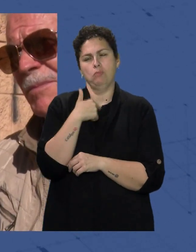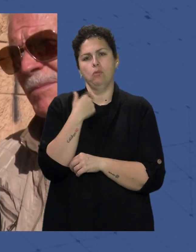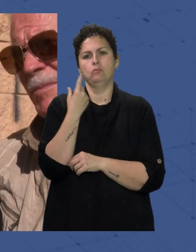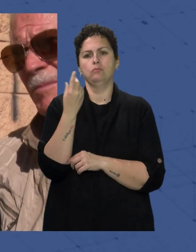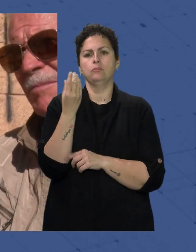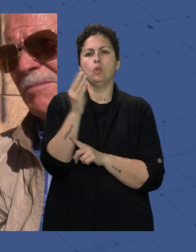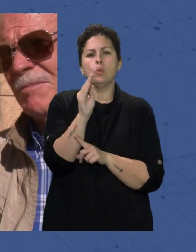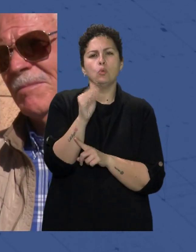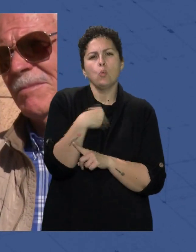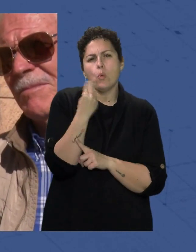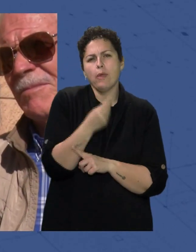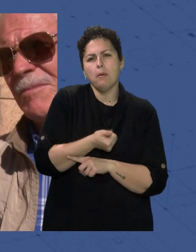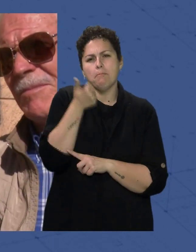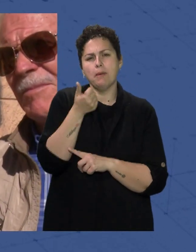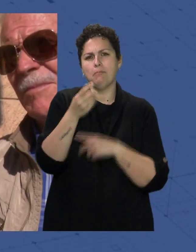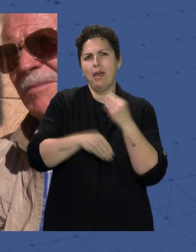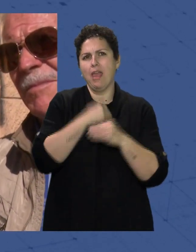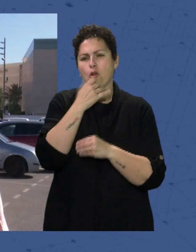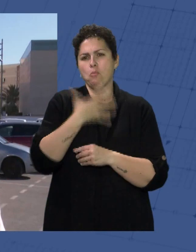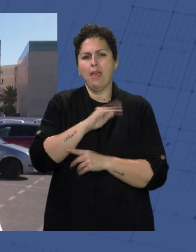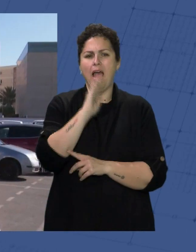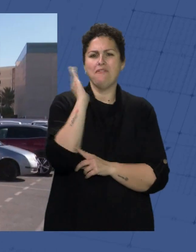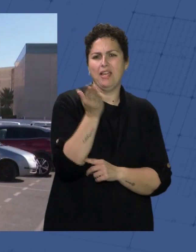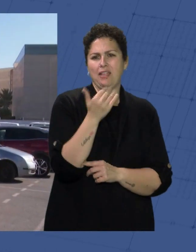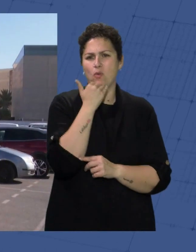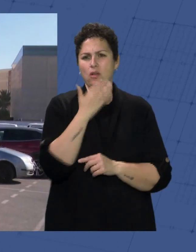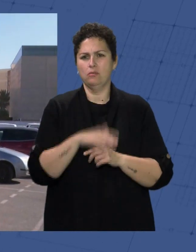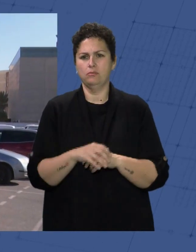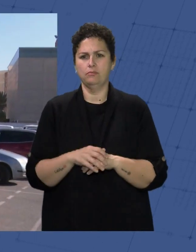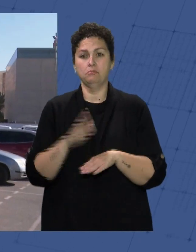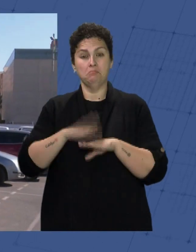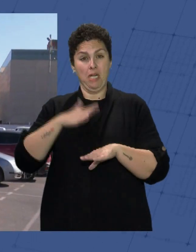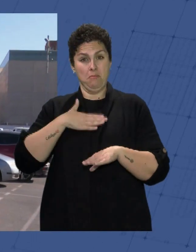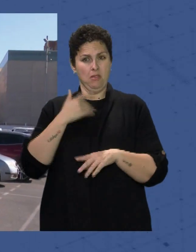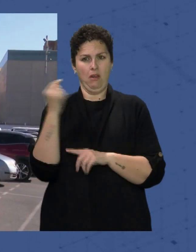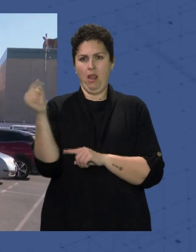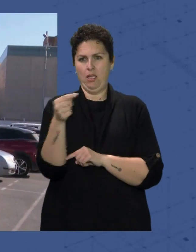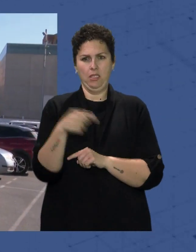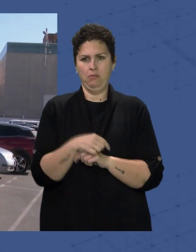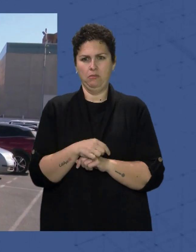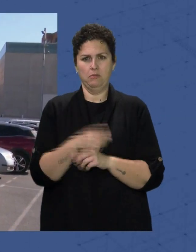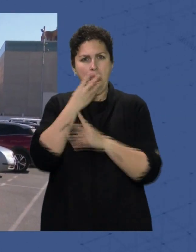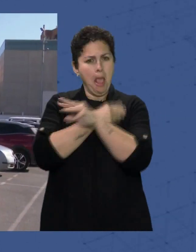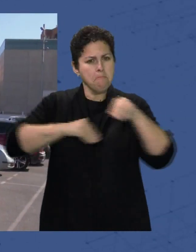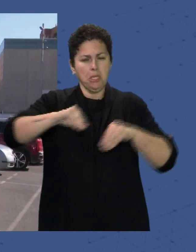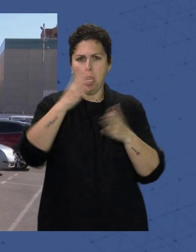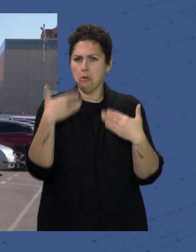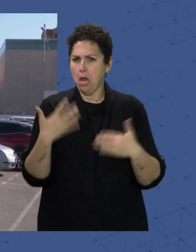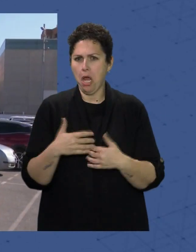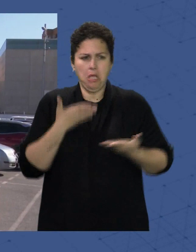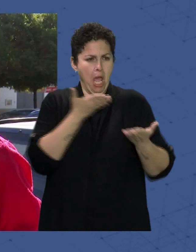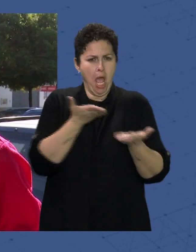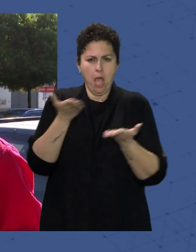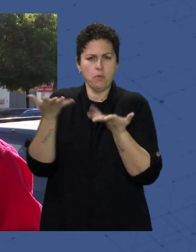hacer Algo que les perjudique A alguien Para mí Para mal O sea No tenemos empatía Con nadie No nos ayudamos A